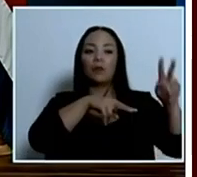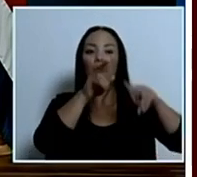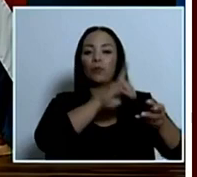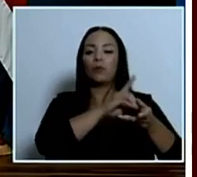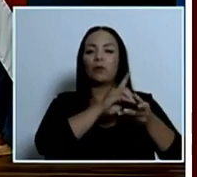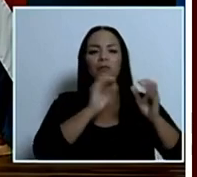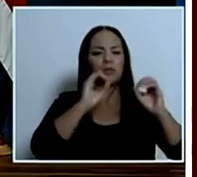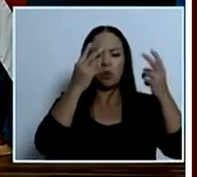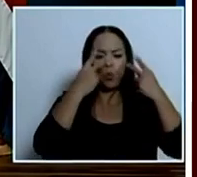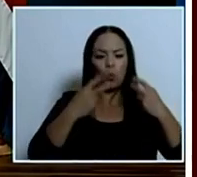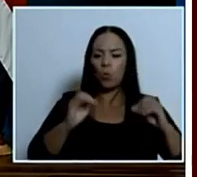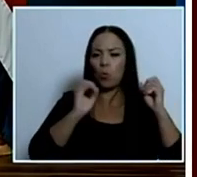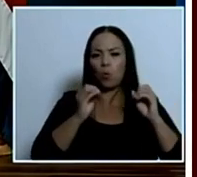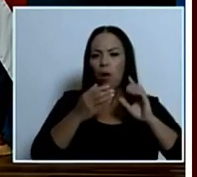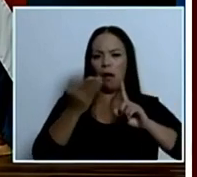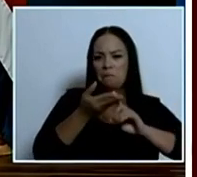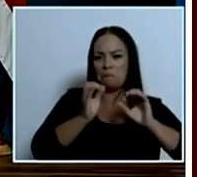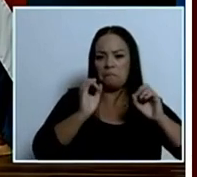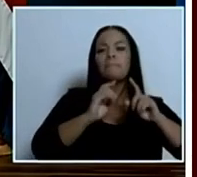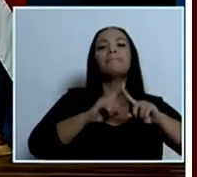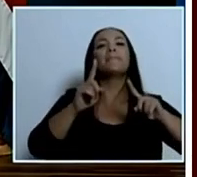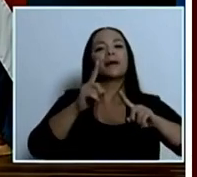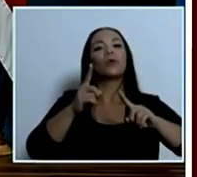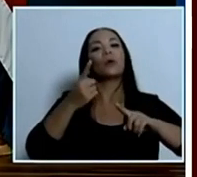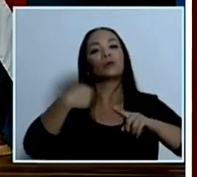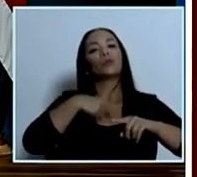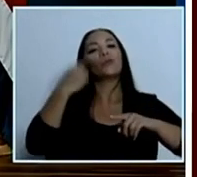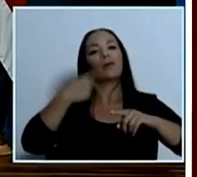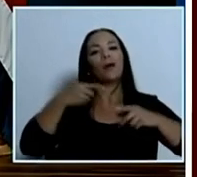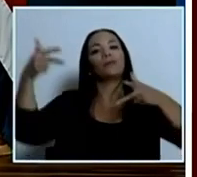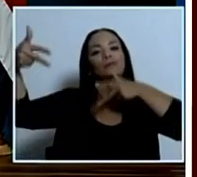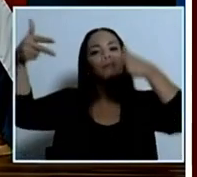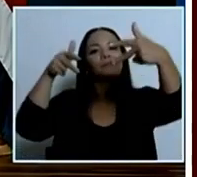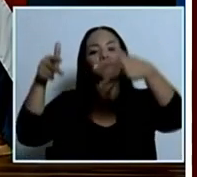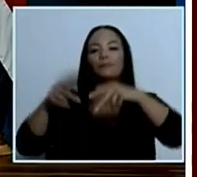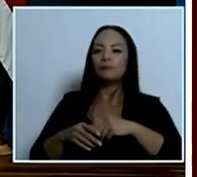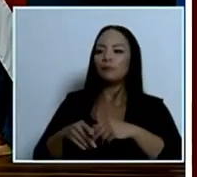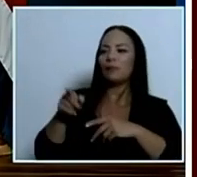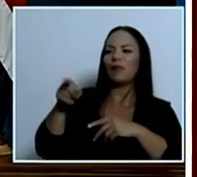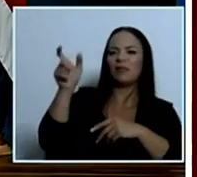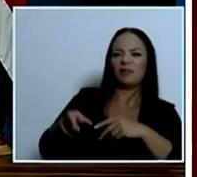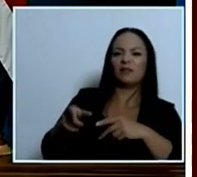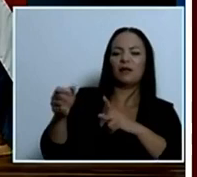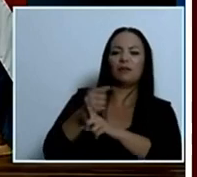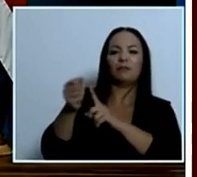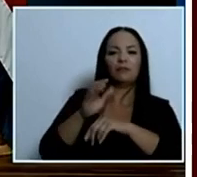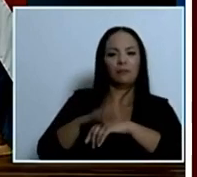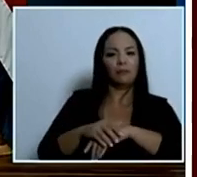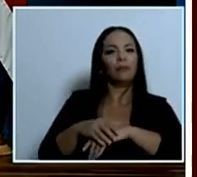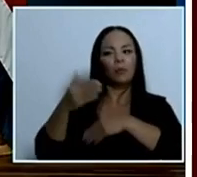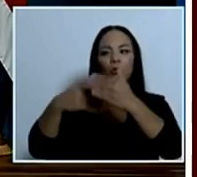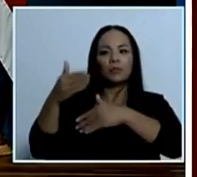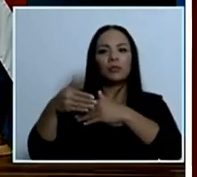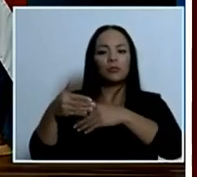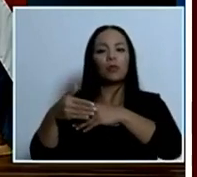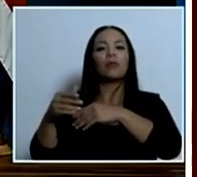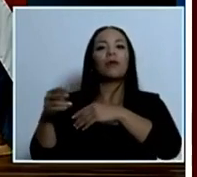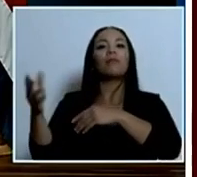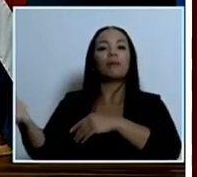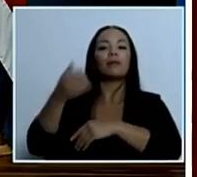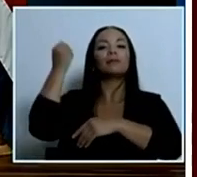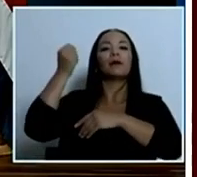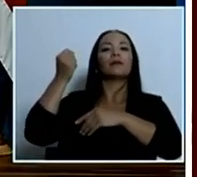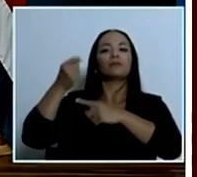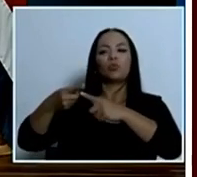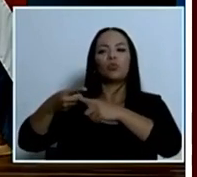encontró ninguna lesión pero nos obligaron a poner que sido agredido en el proceso de un decomiso de un arma blanca y de un